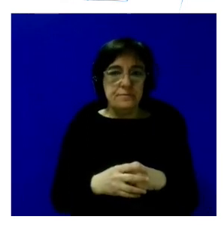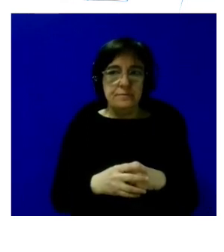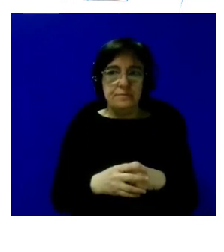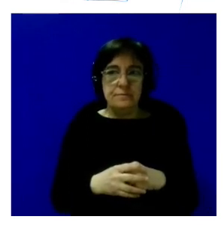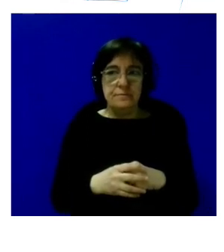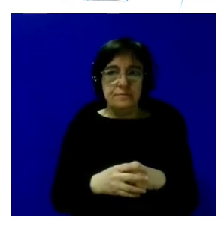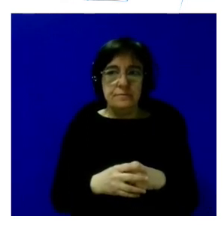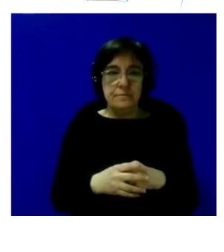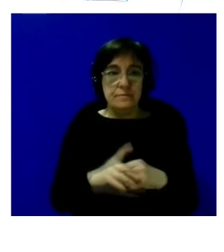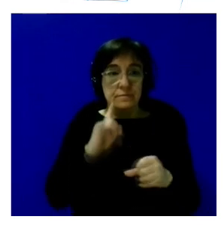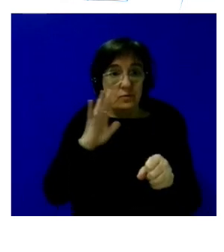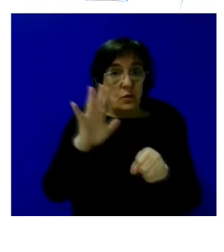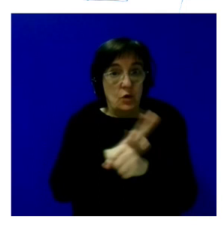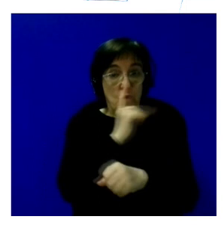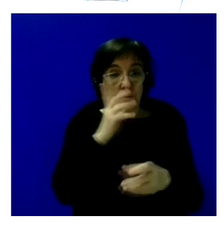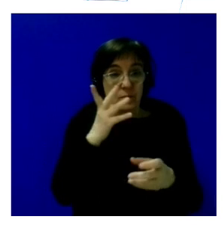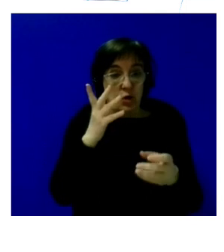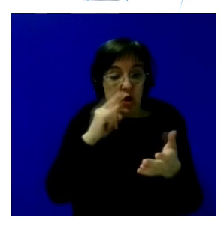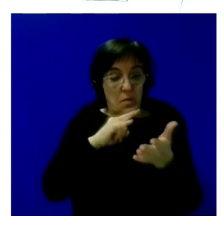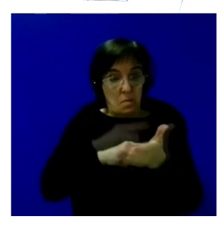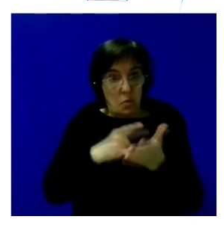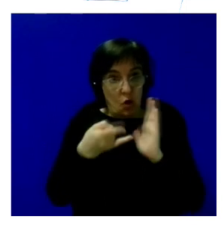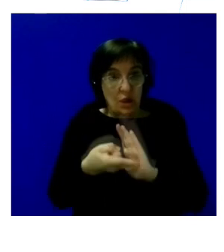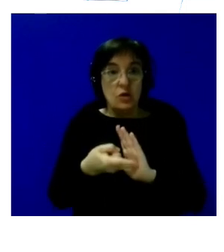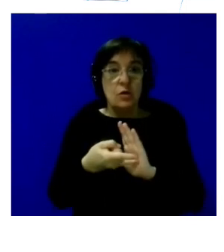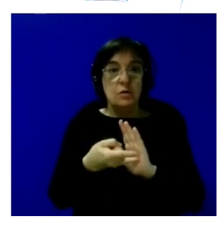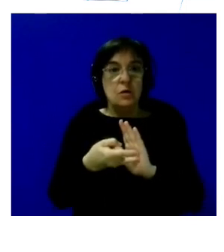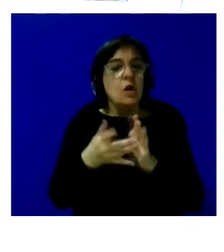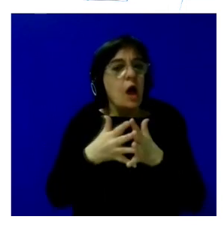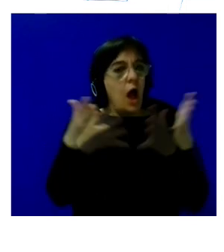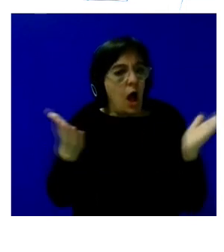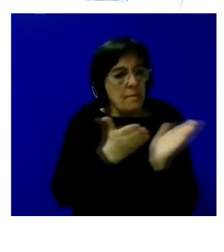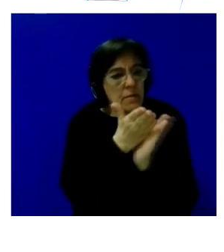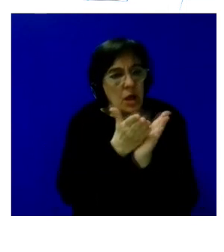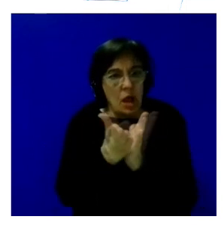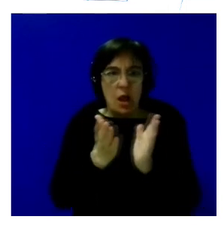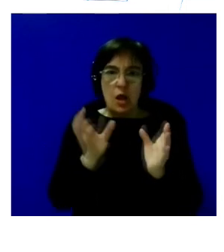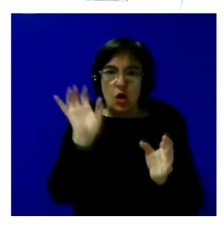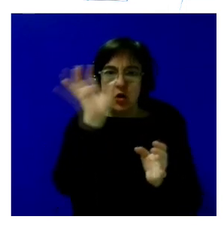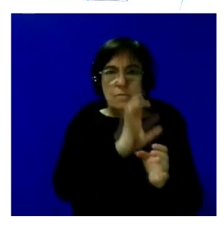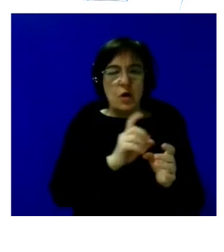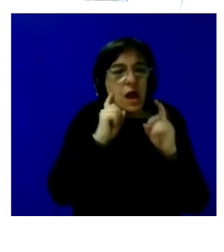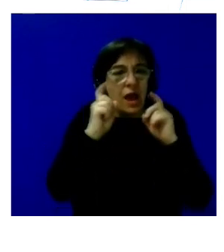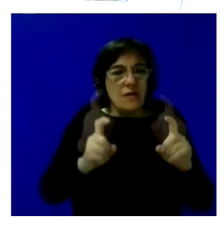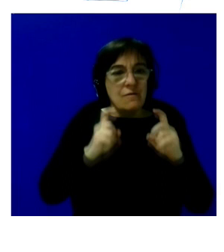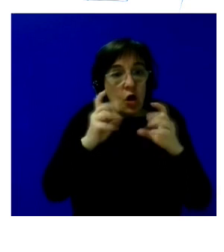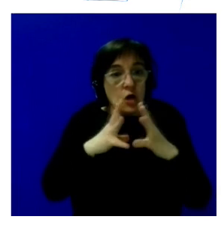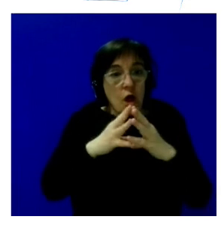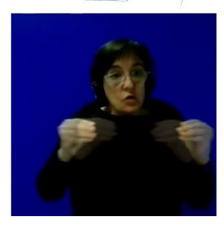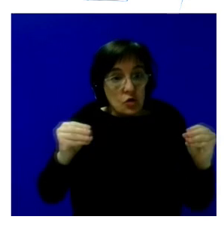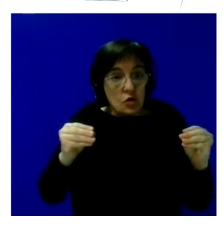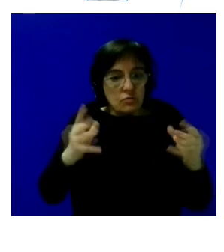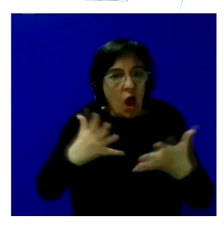la cobertura del proyecto ha sido ha sido amplia en esas comunidades y sobre todo el esfuerzo de Andalucía y su